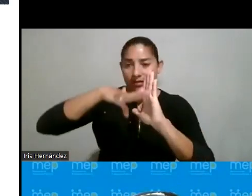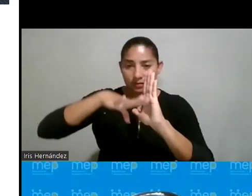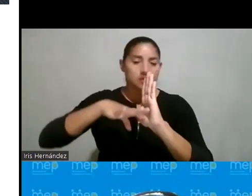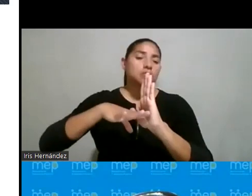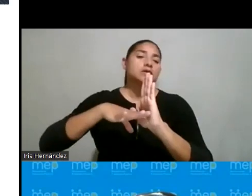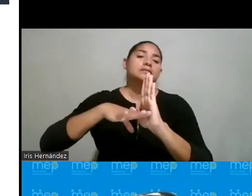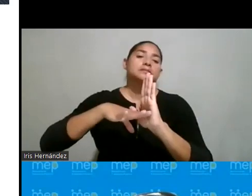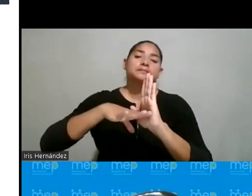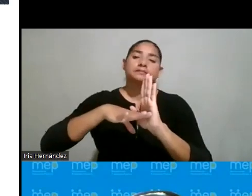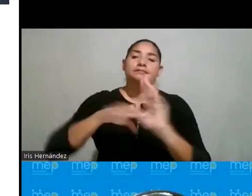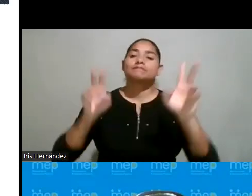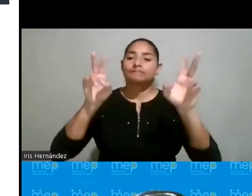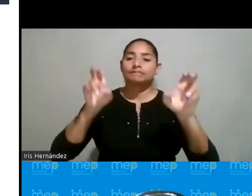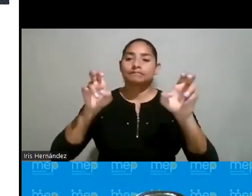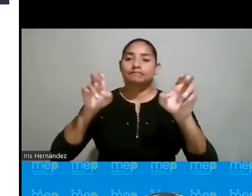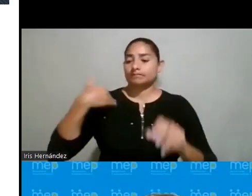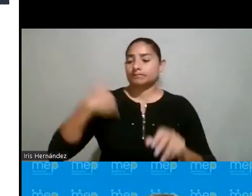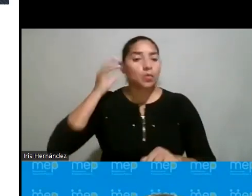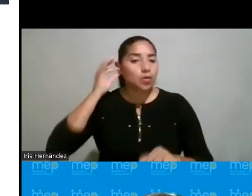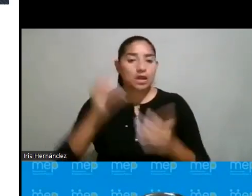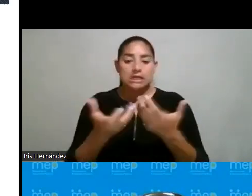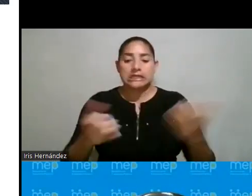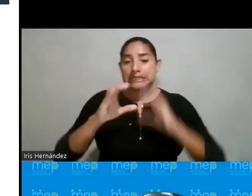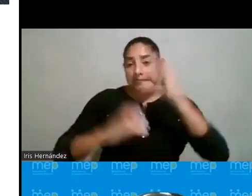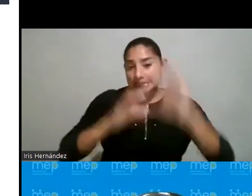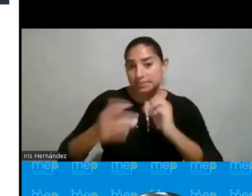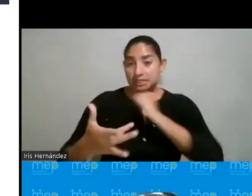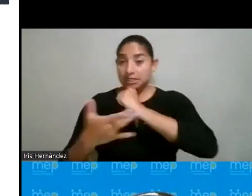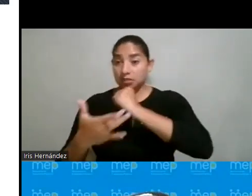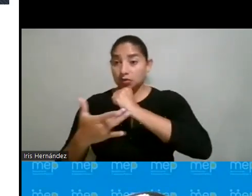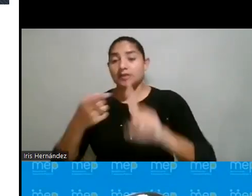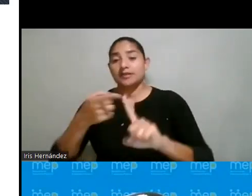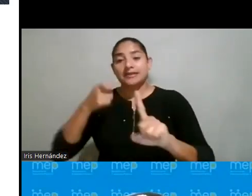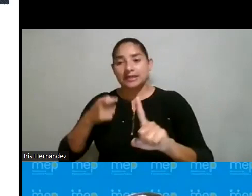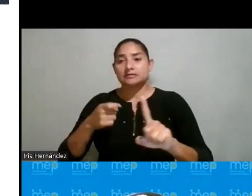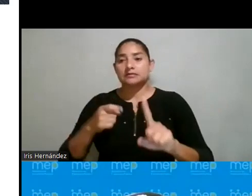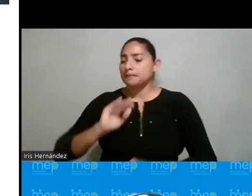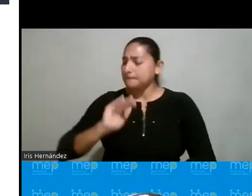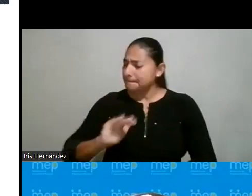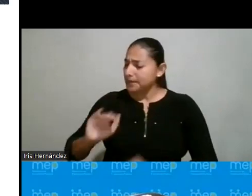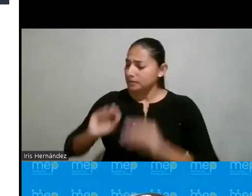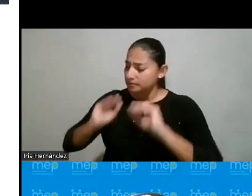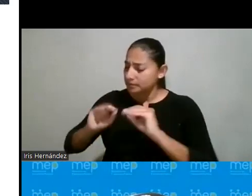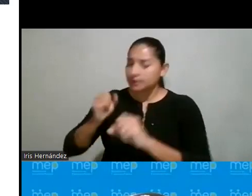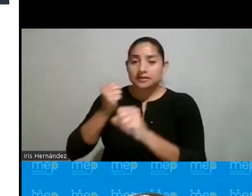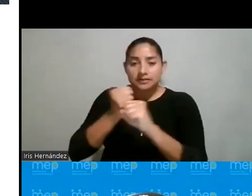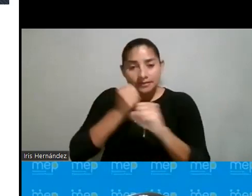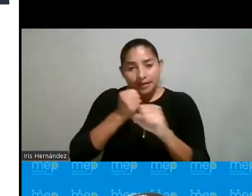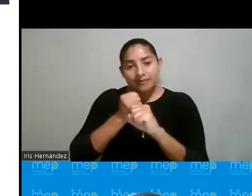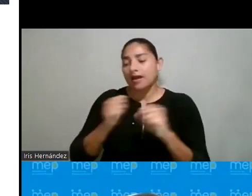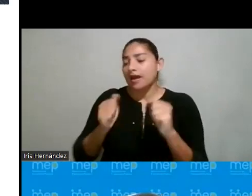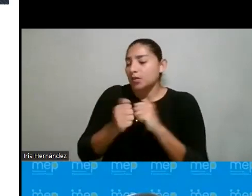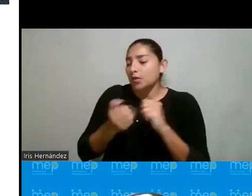es el tema de brecha de género en ciencia y tecnología. Como decíamos, desde las primeras edades poder trabajar con las